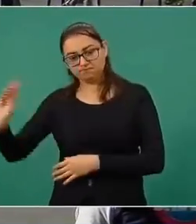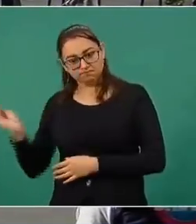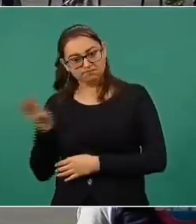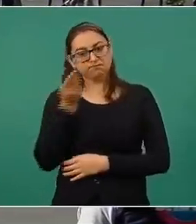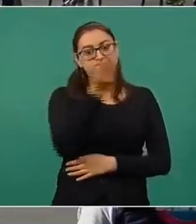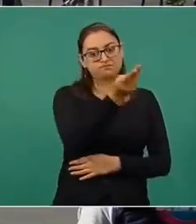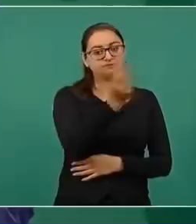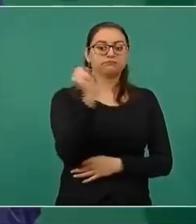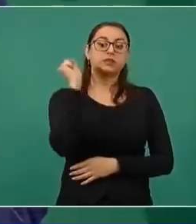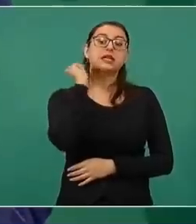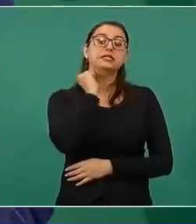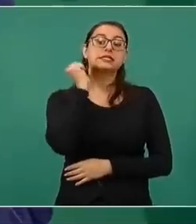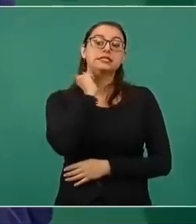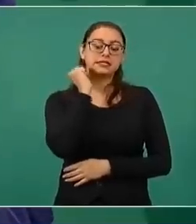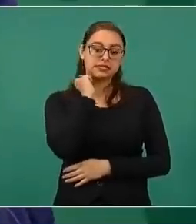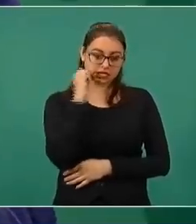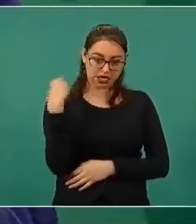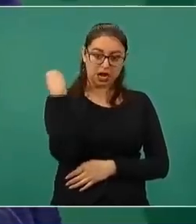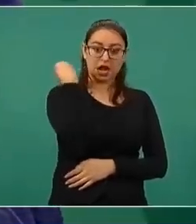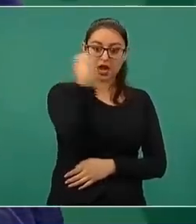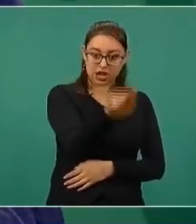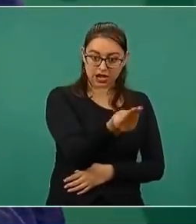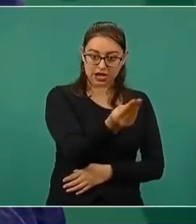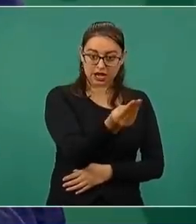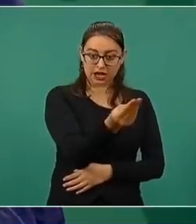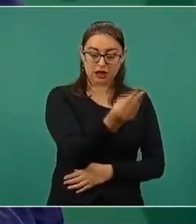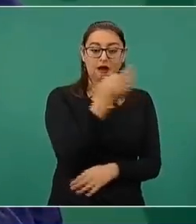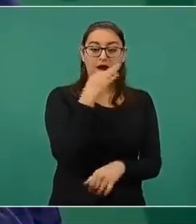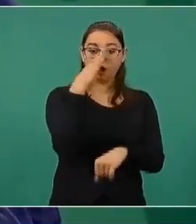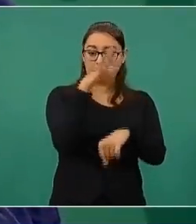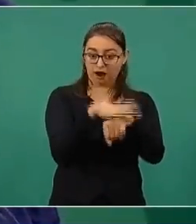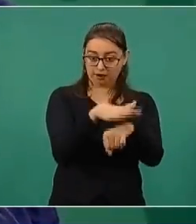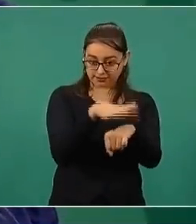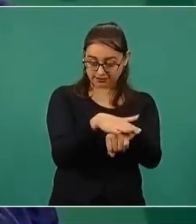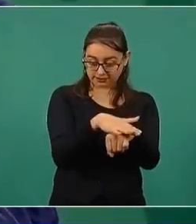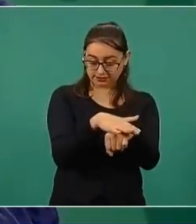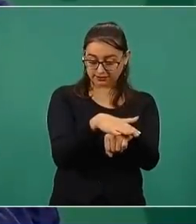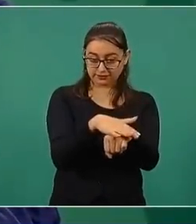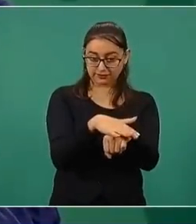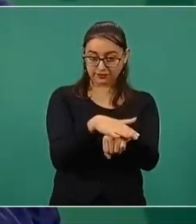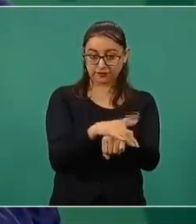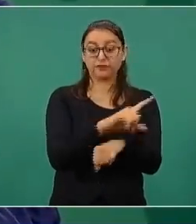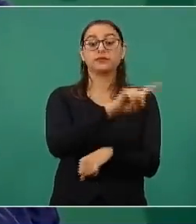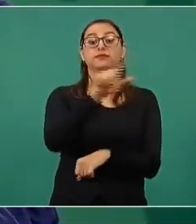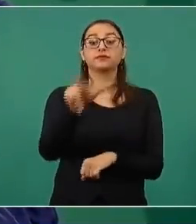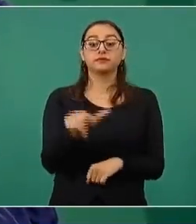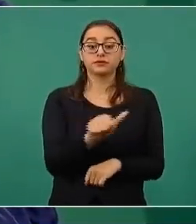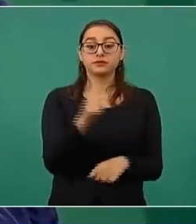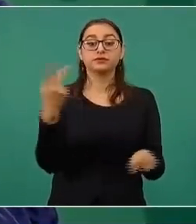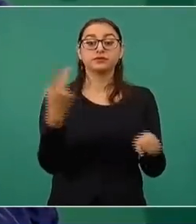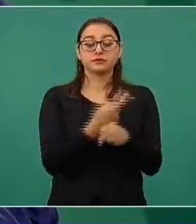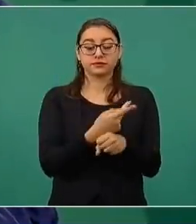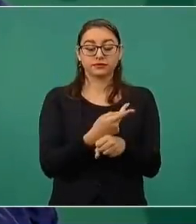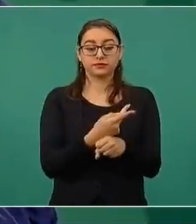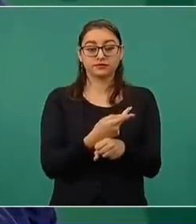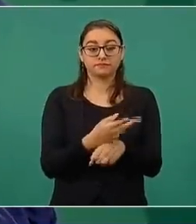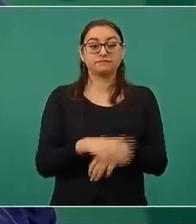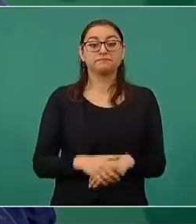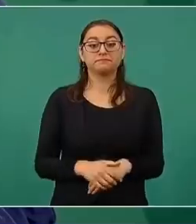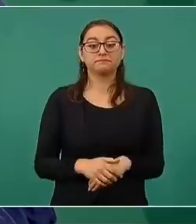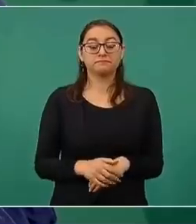la reciente